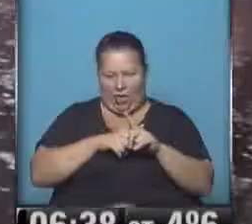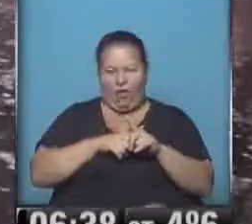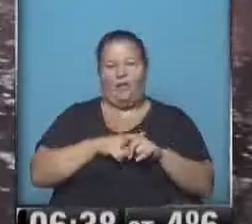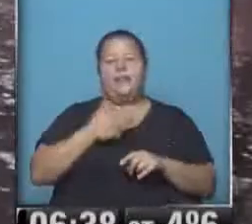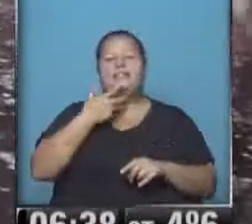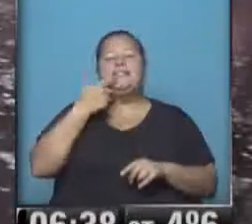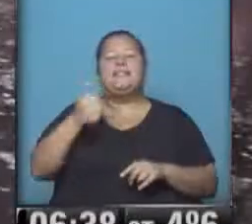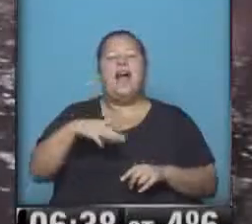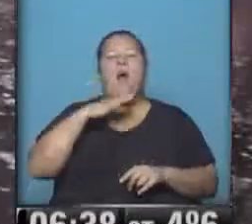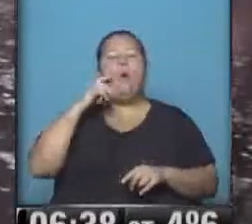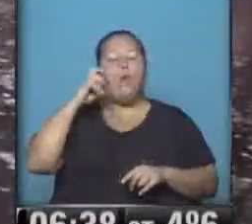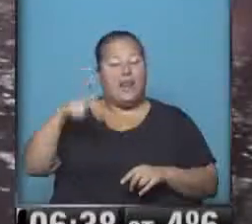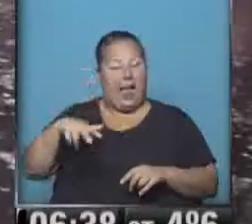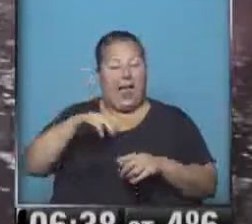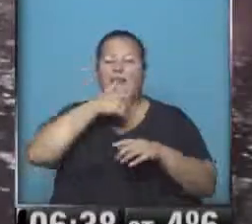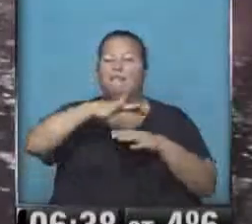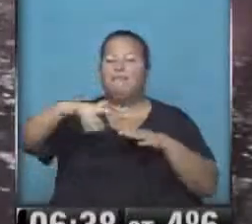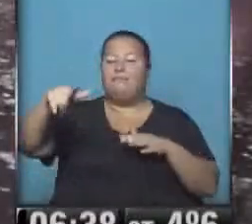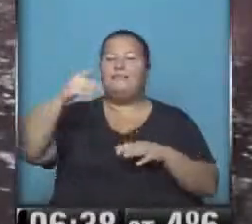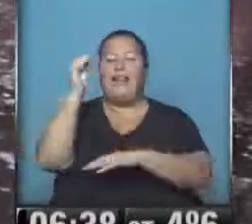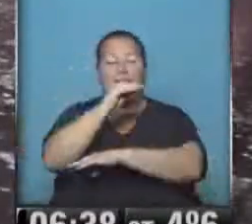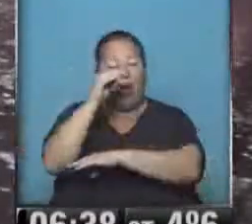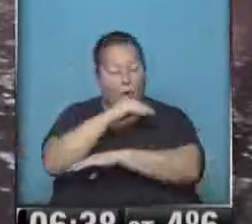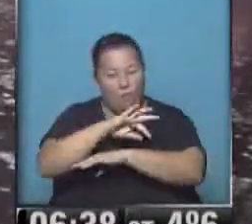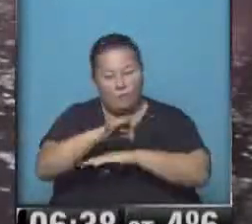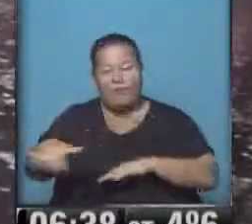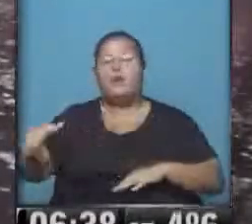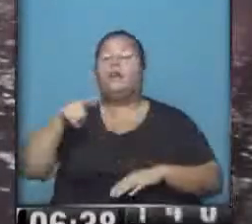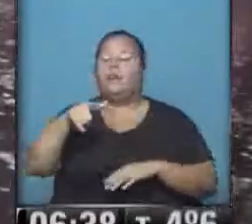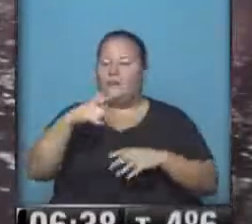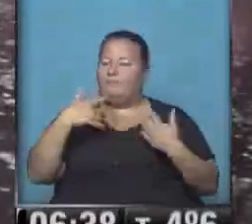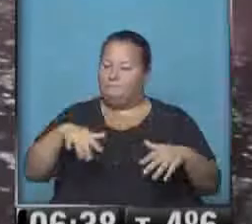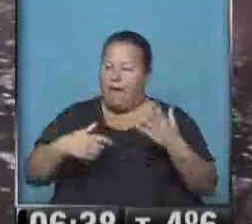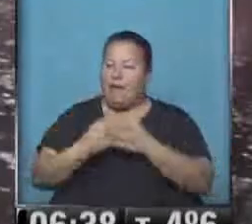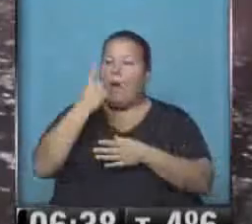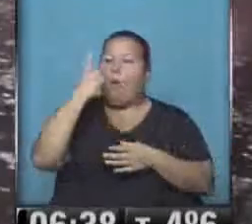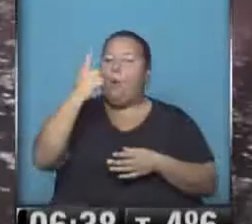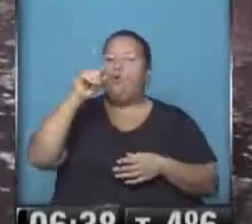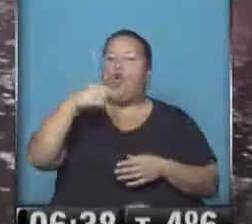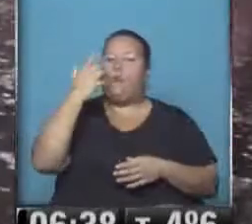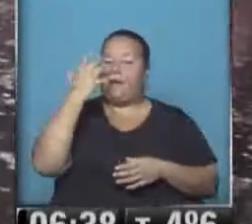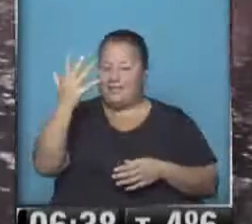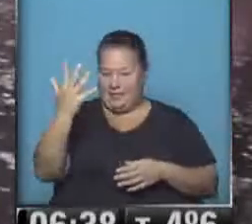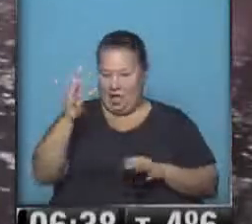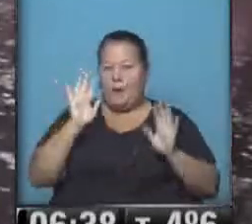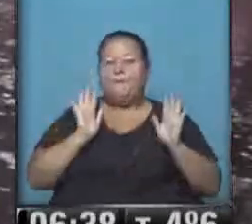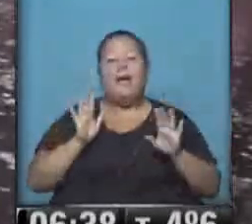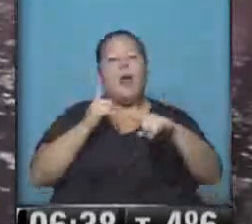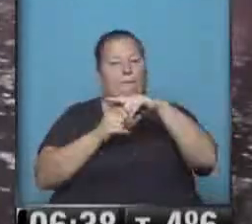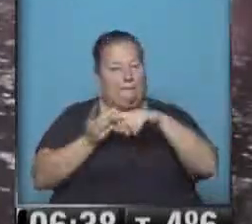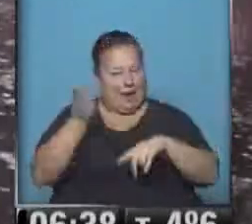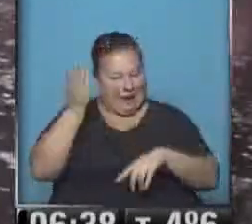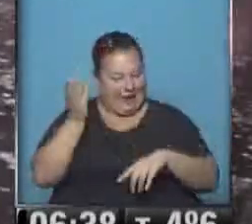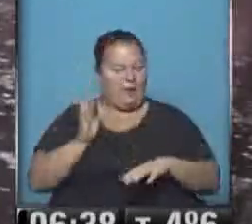San Julián, en la costa de Santa Cruz, amanece con 1 grado 5 décimas, pero positivo.